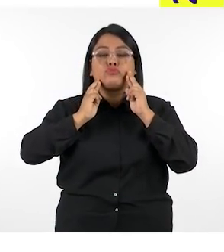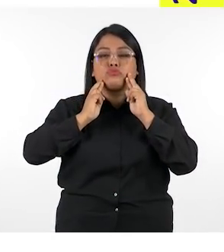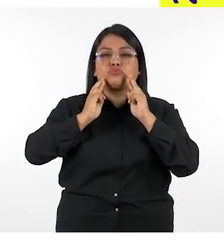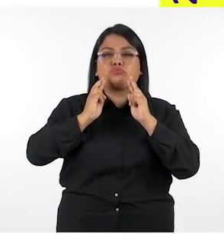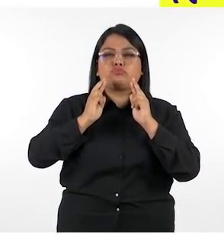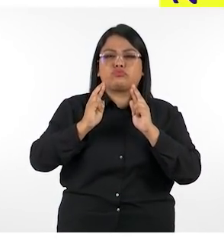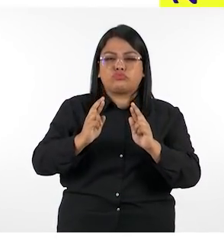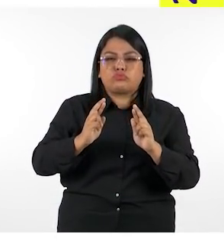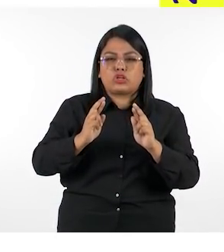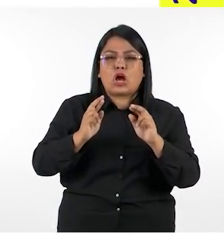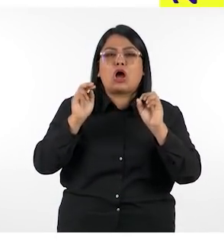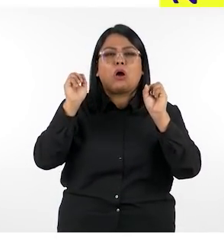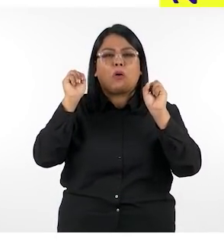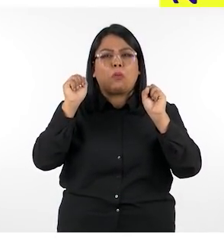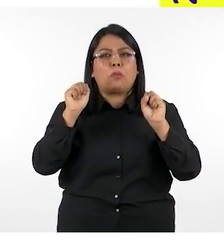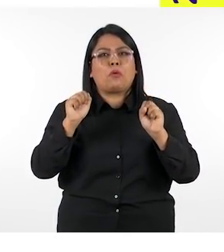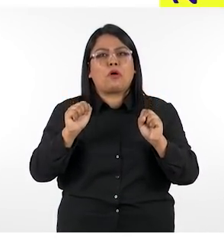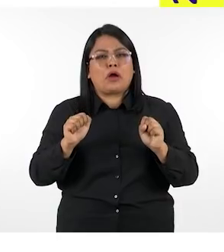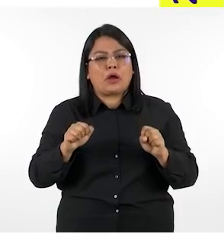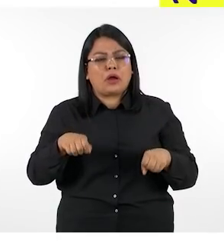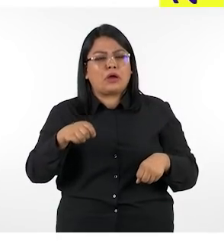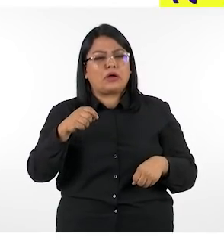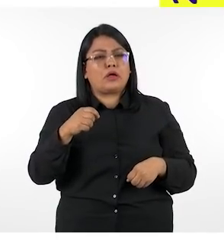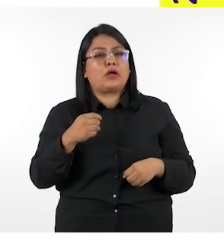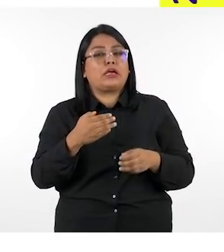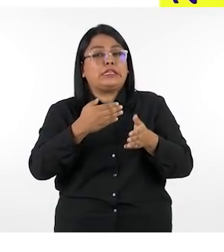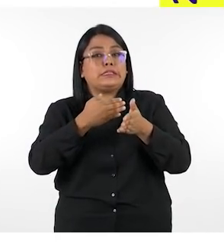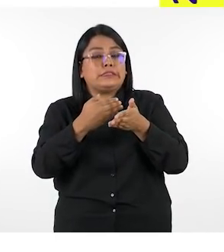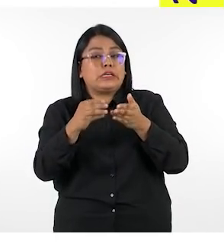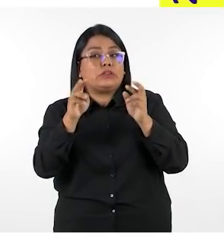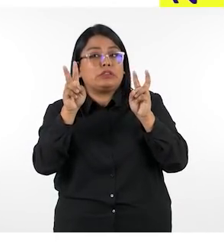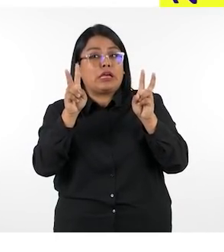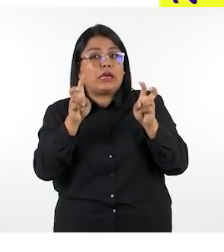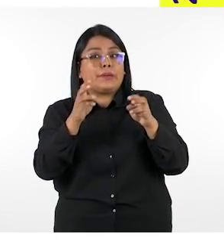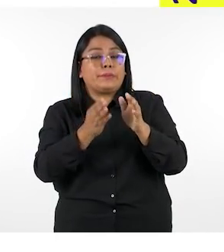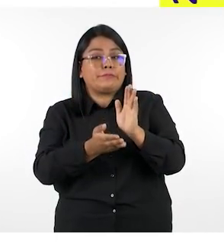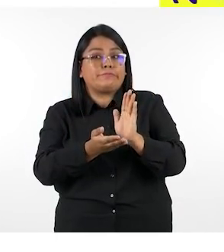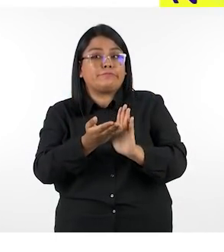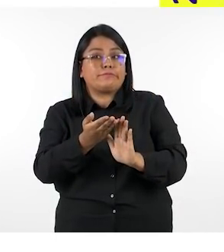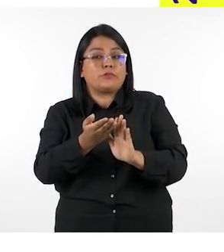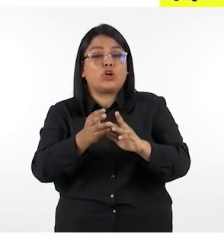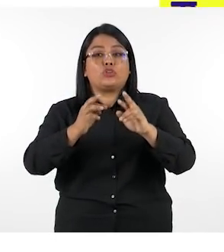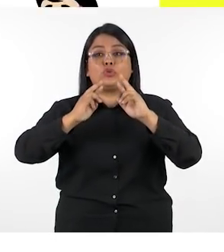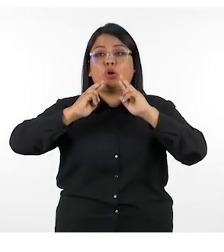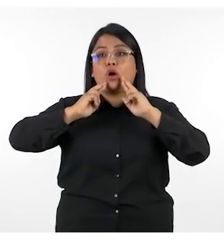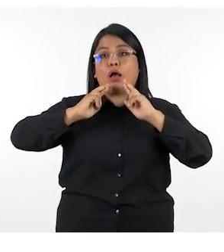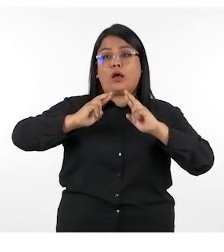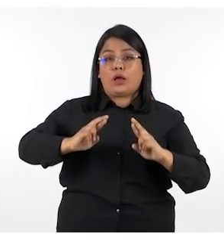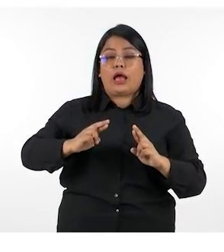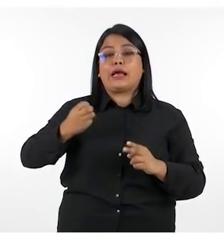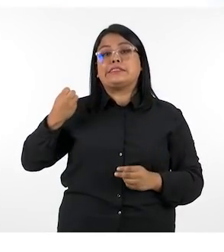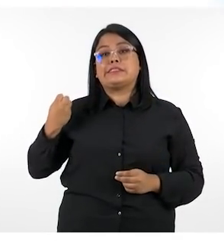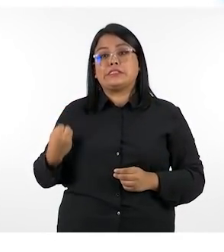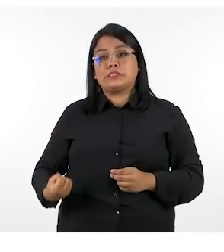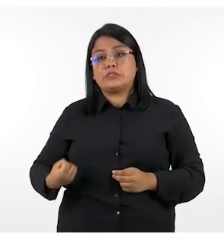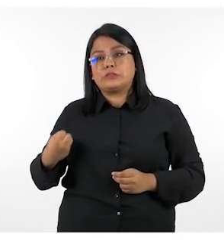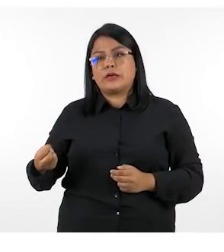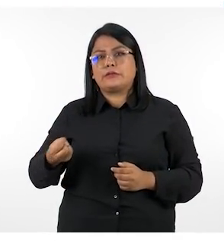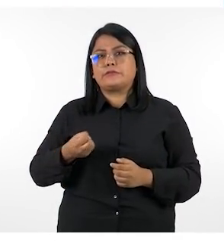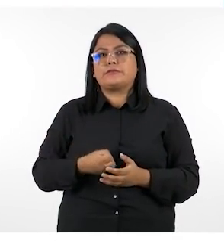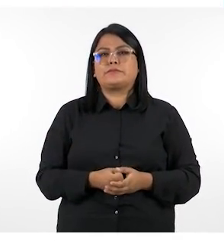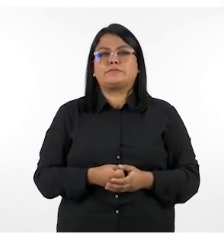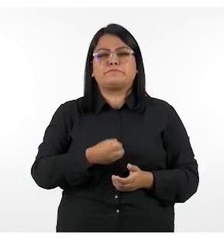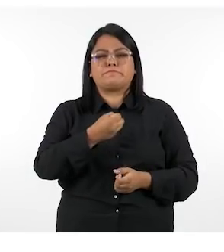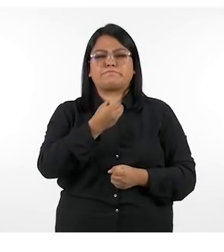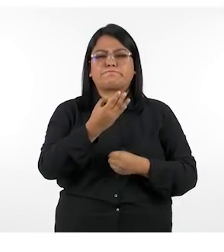una solución a partir de un problema y permite introducir el contenido que se desarrollará en el soluciona o